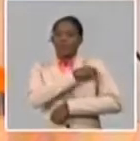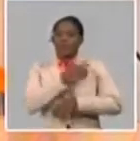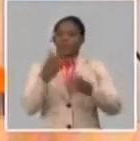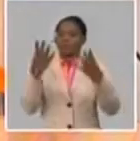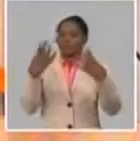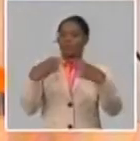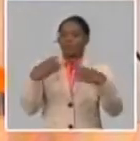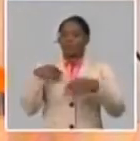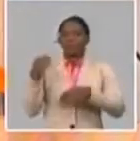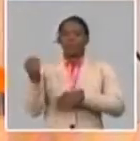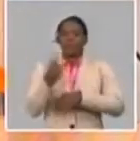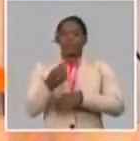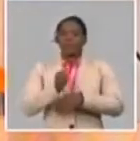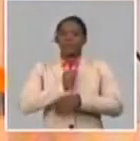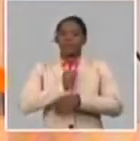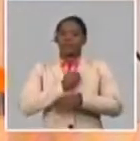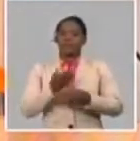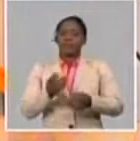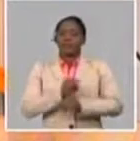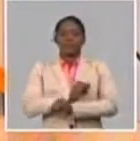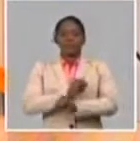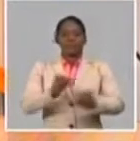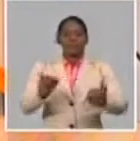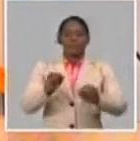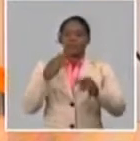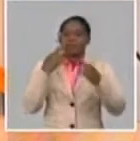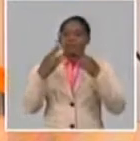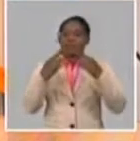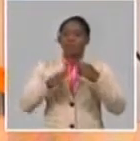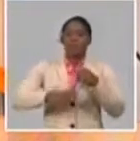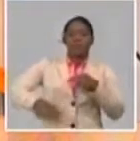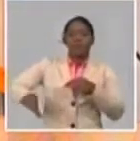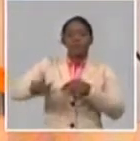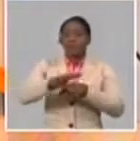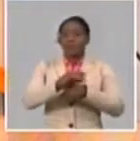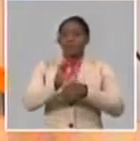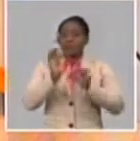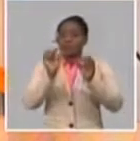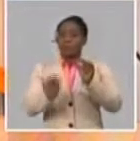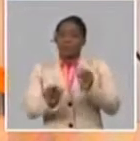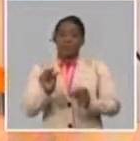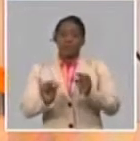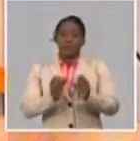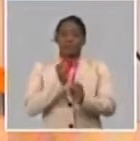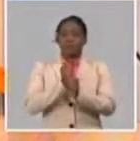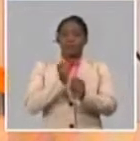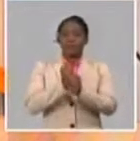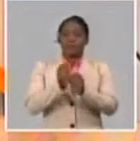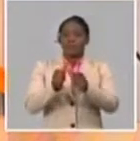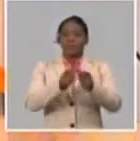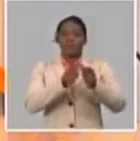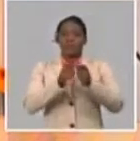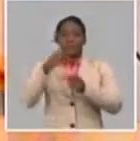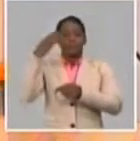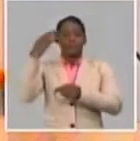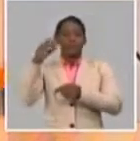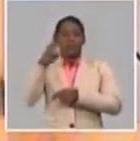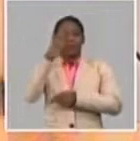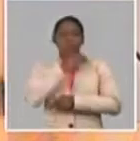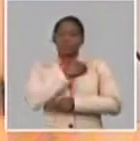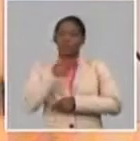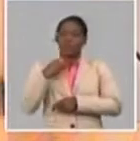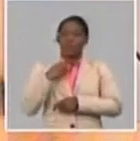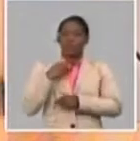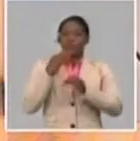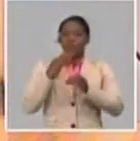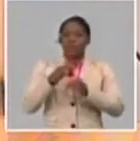quiero transmitir un reconocimiento y un agradecimiento a los miles de colegas de la Sociedad Cubana de Psicología de la Salud, de Psicología, de la Sociedad